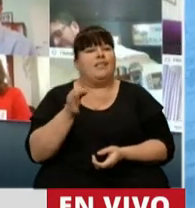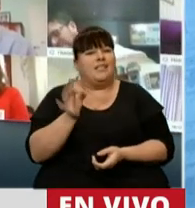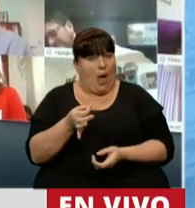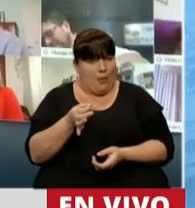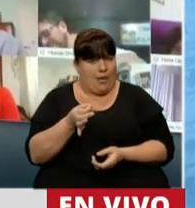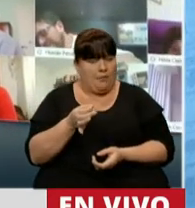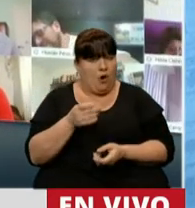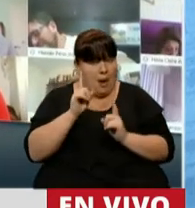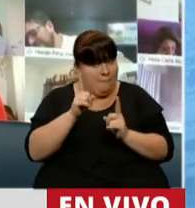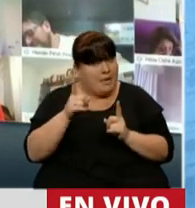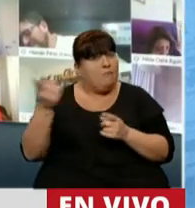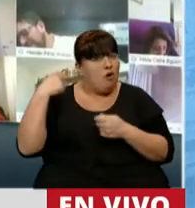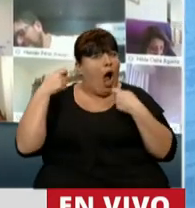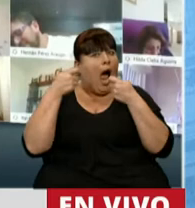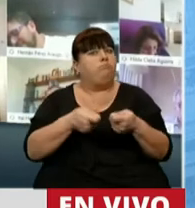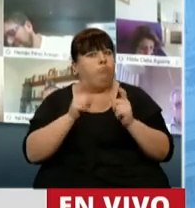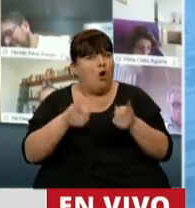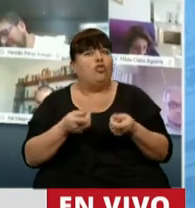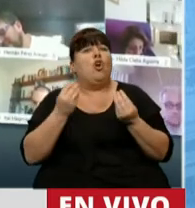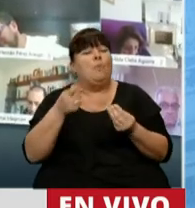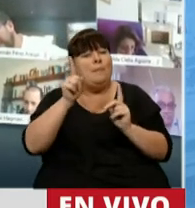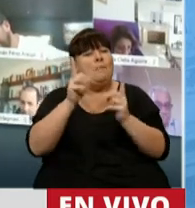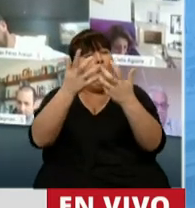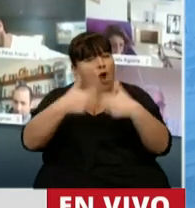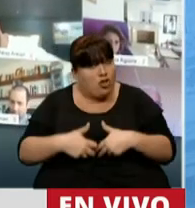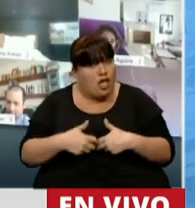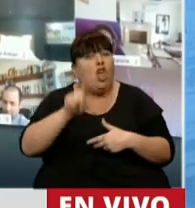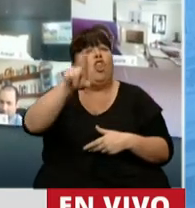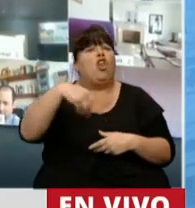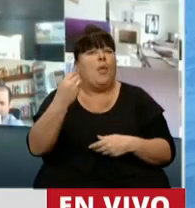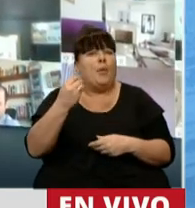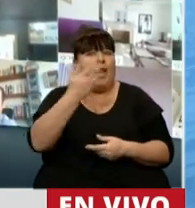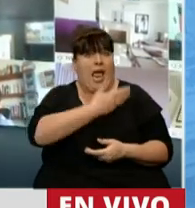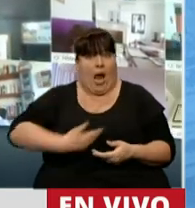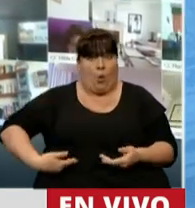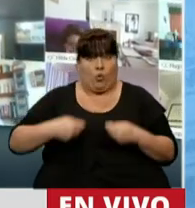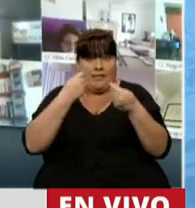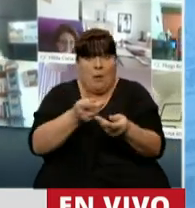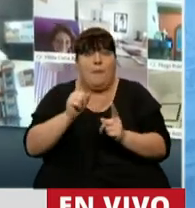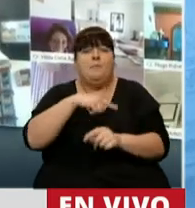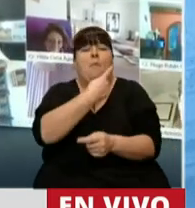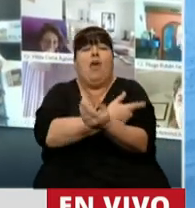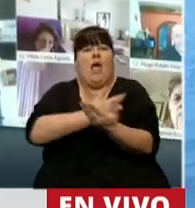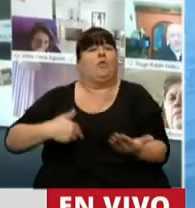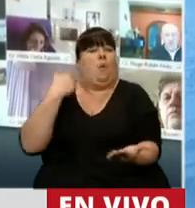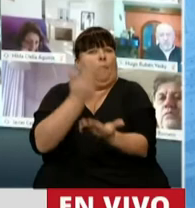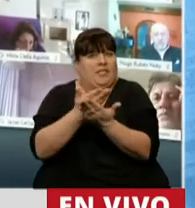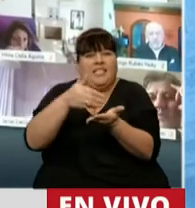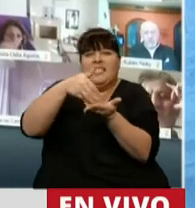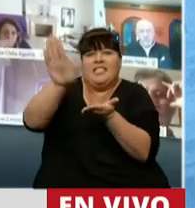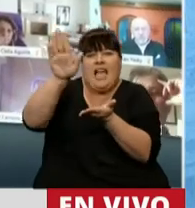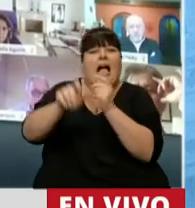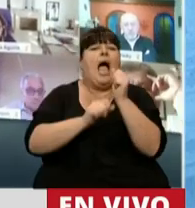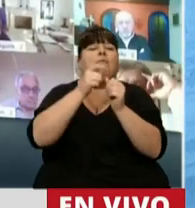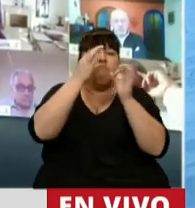y esto fue acompañado de esta manera, porque ese proyecto vino desde el Ejecutivo, el propio Ejecutivo excluyó